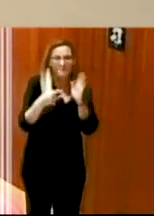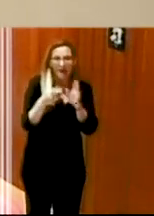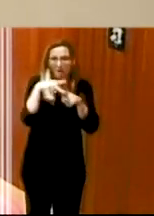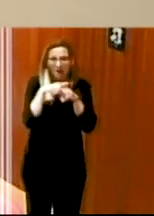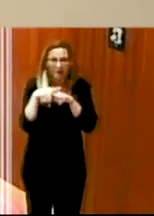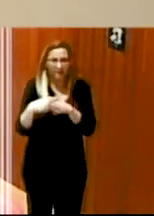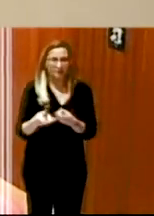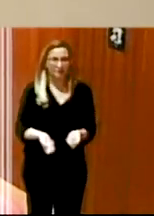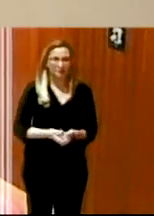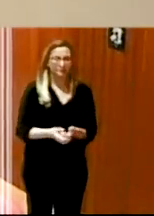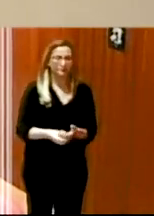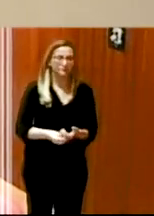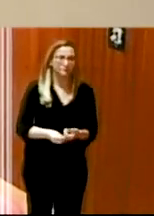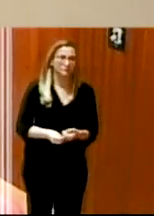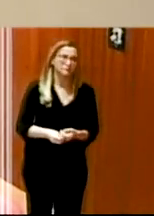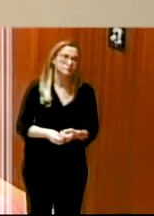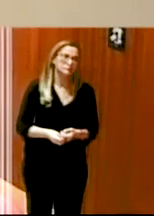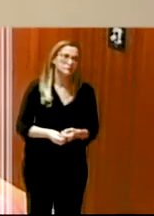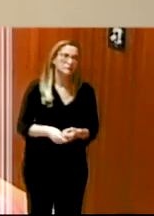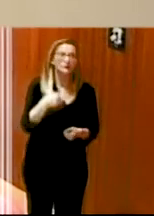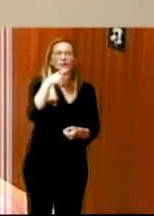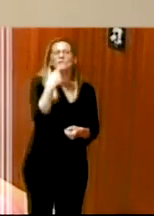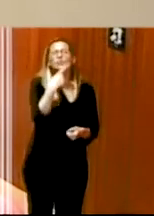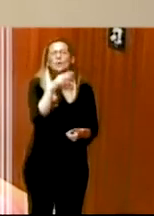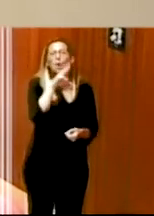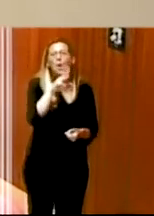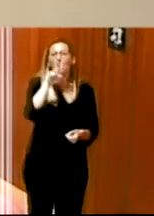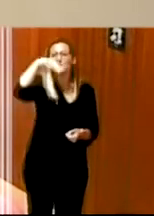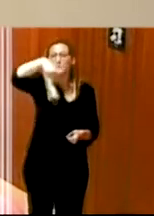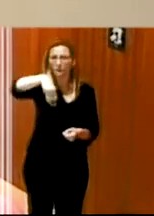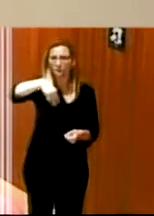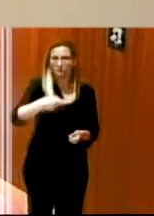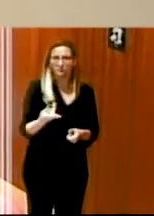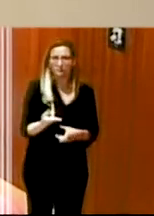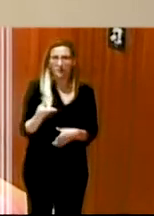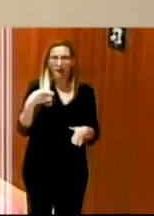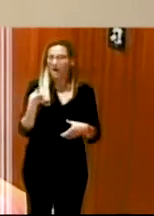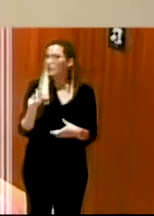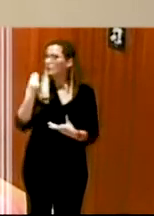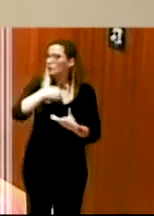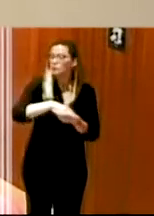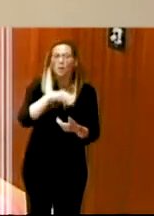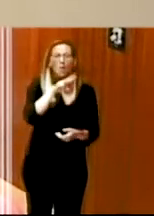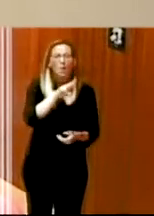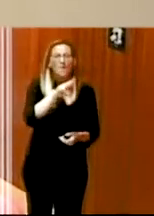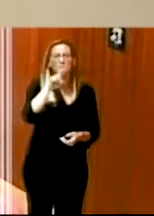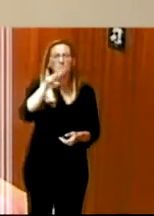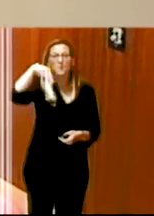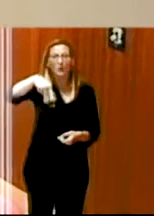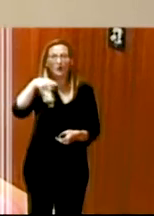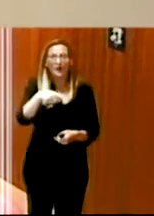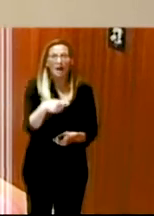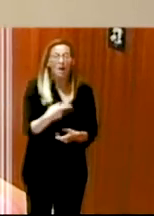y cuando he puesto ahí la inclusión es pun es solo para que se nos quede esa palabra por lo de posible urgente y necesaria